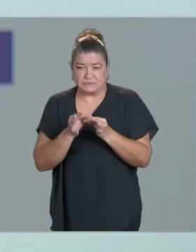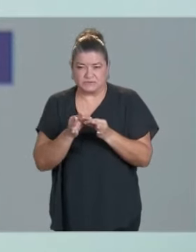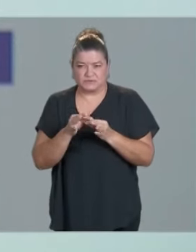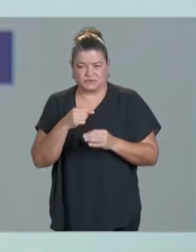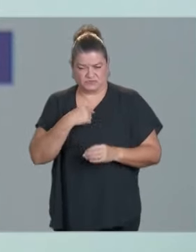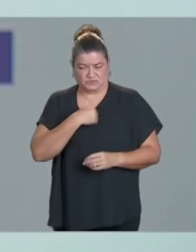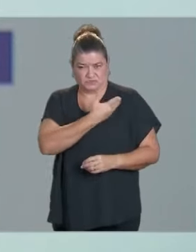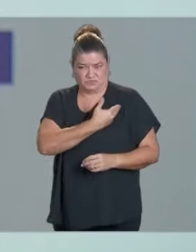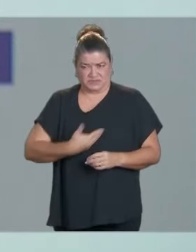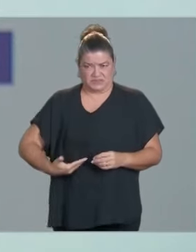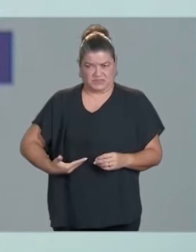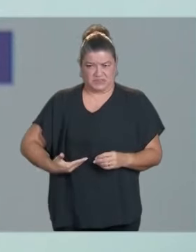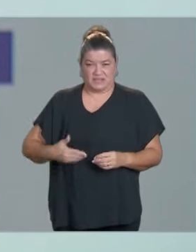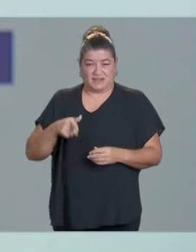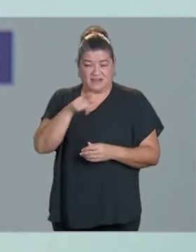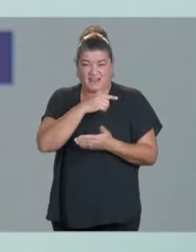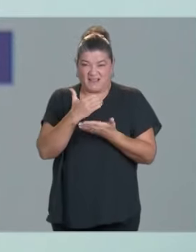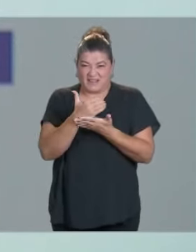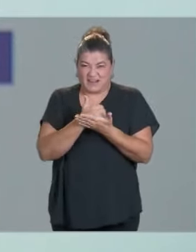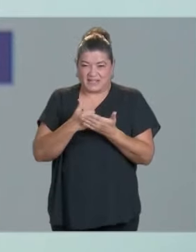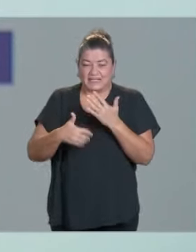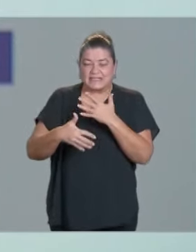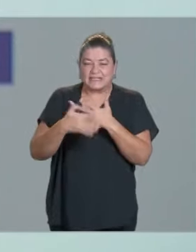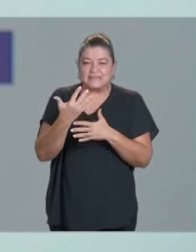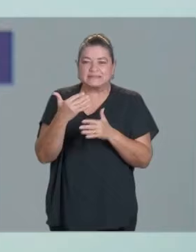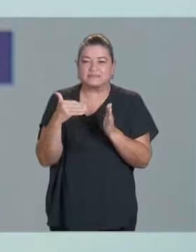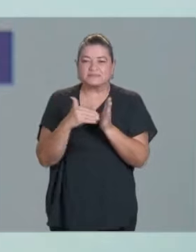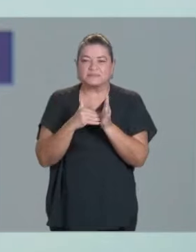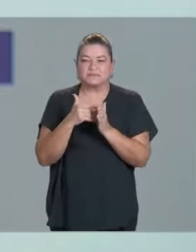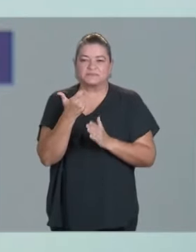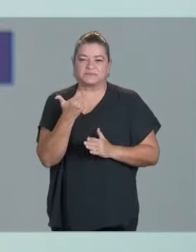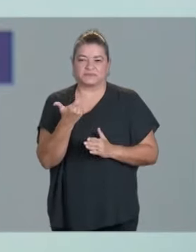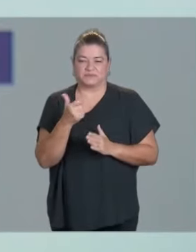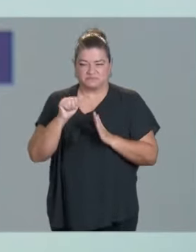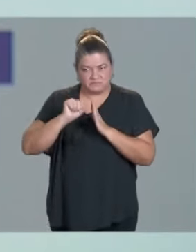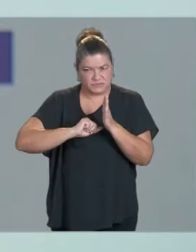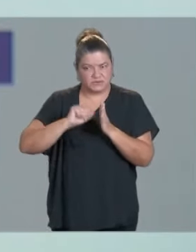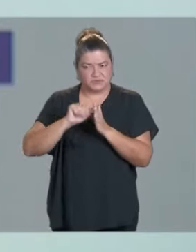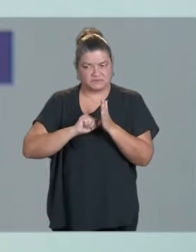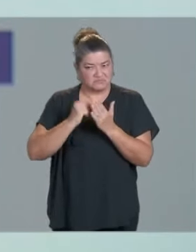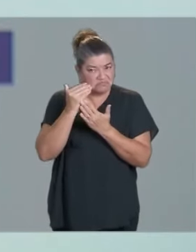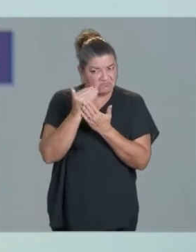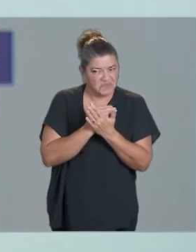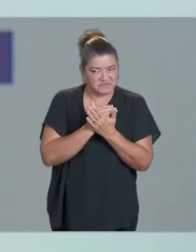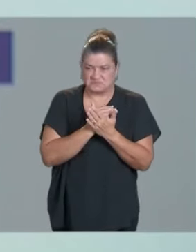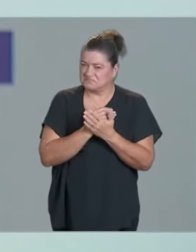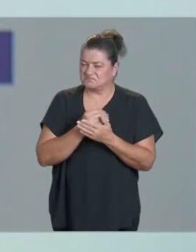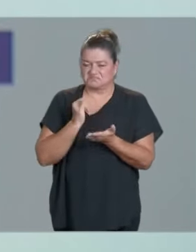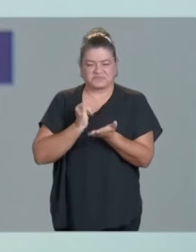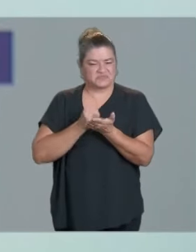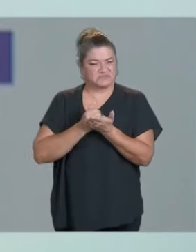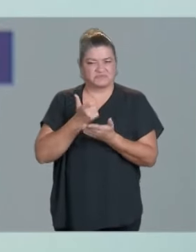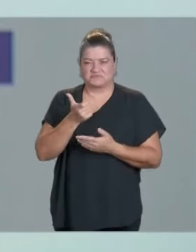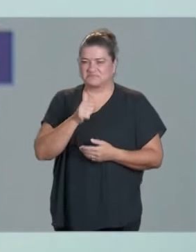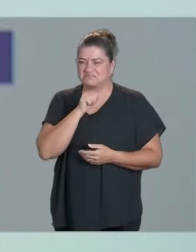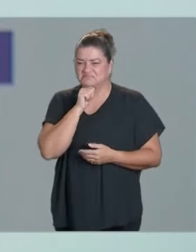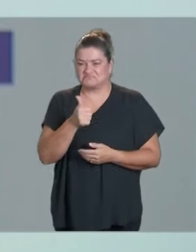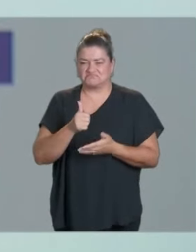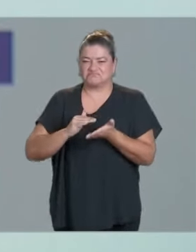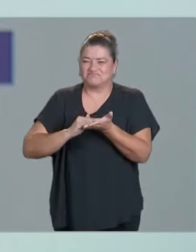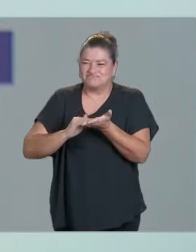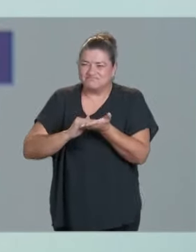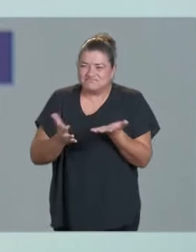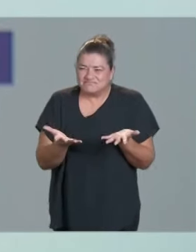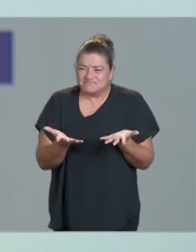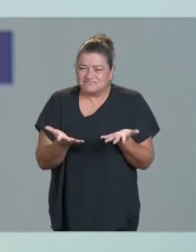menos de 15 mil pesos no va a pagar impuestos. Les vamos a condonar los impuestos y esto beneficia a 20